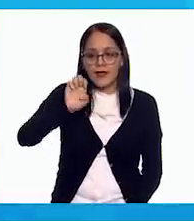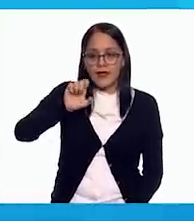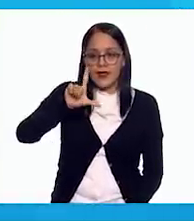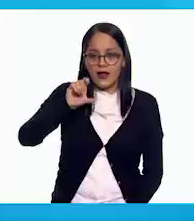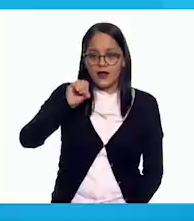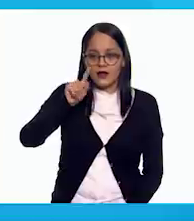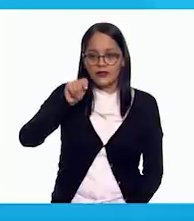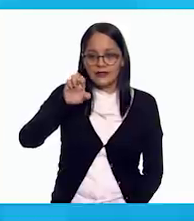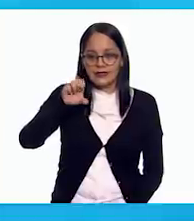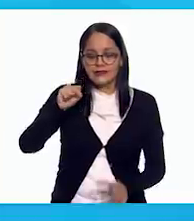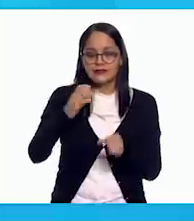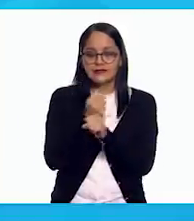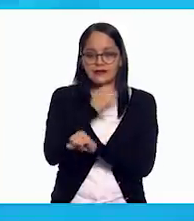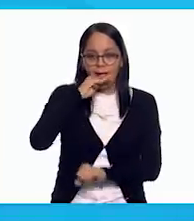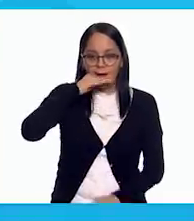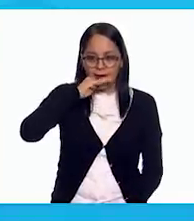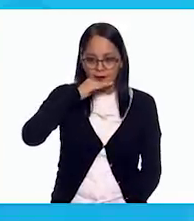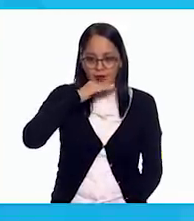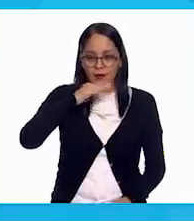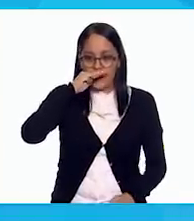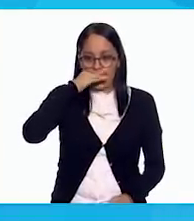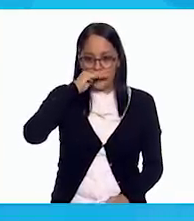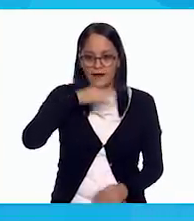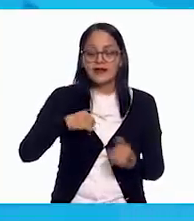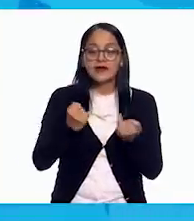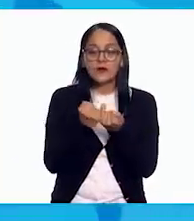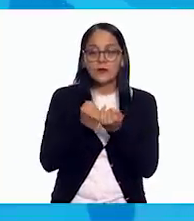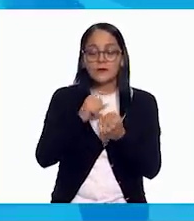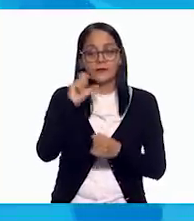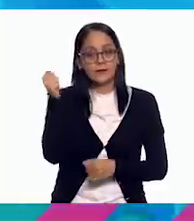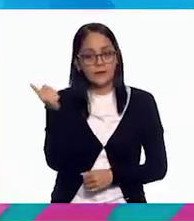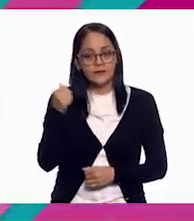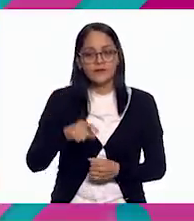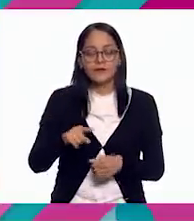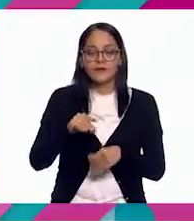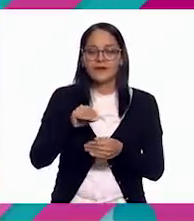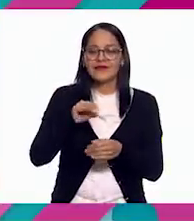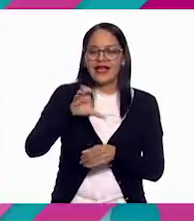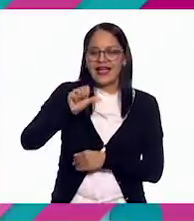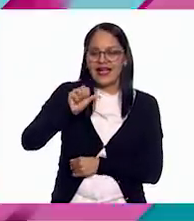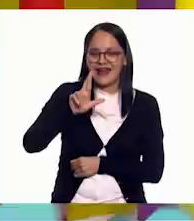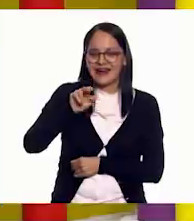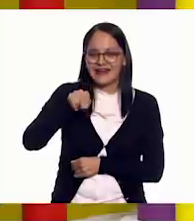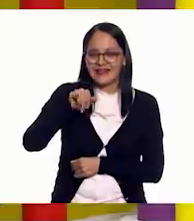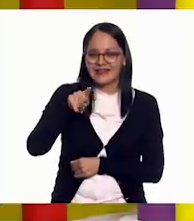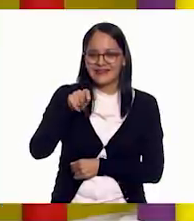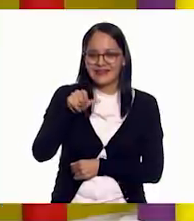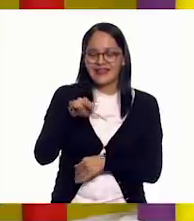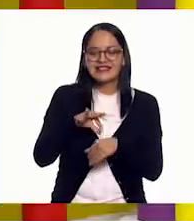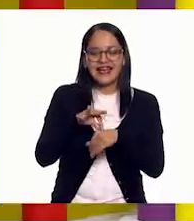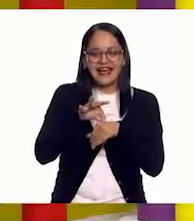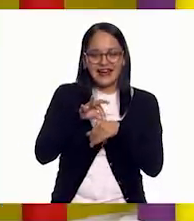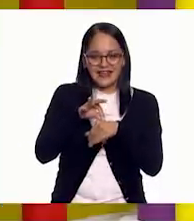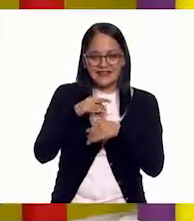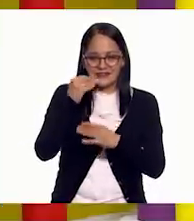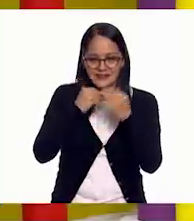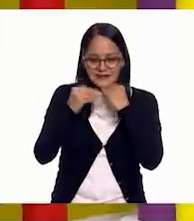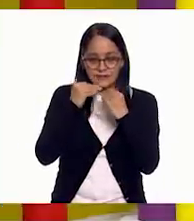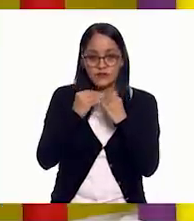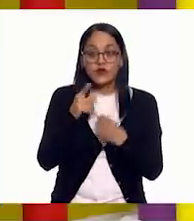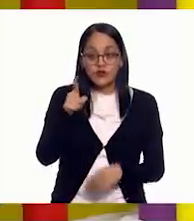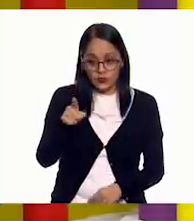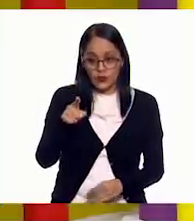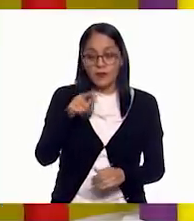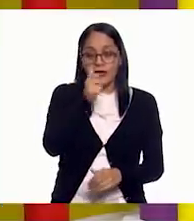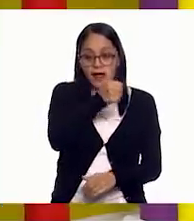palabra carnitas. Las encierras. Ajá. De un color cada una de las palabras.